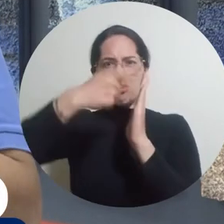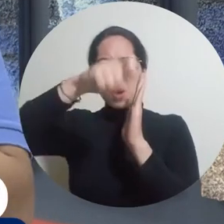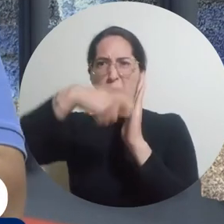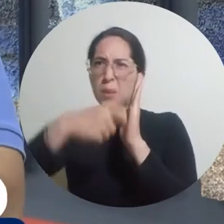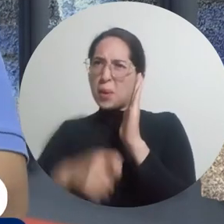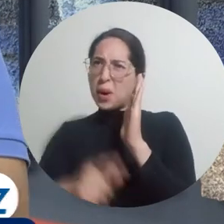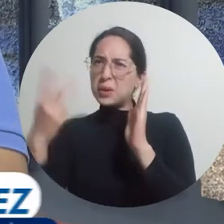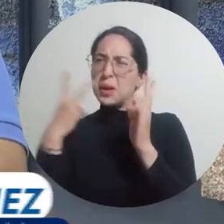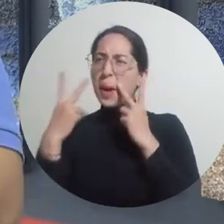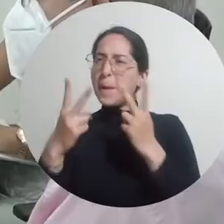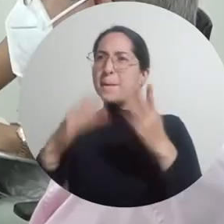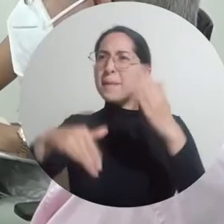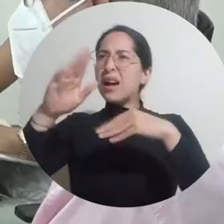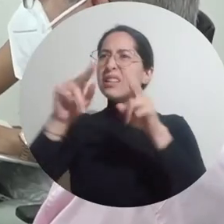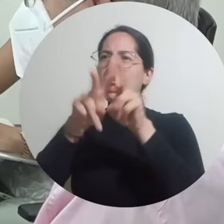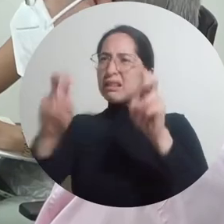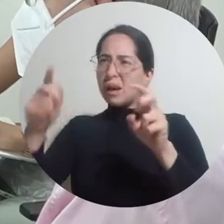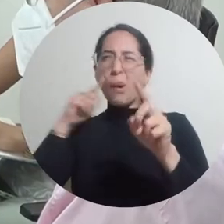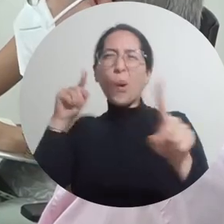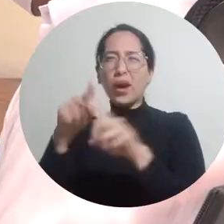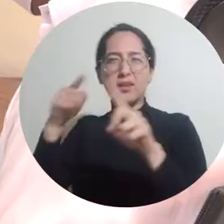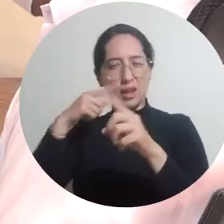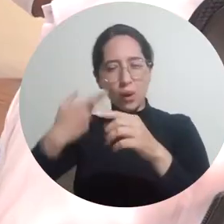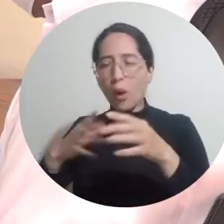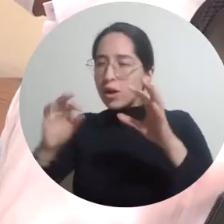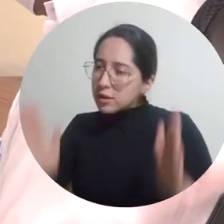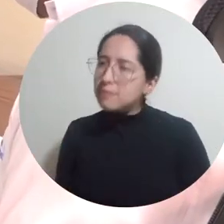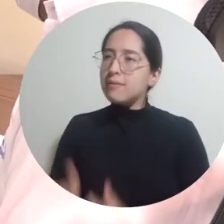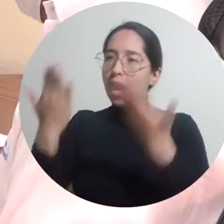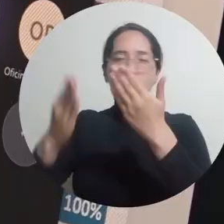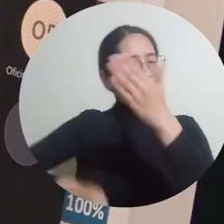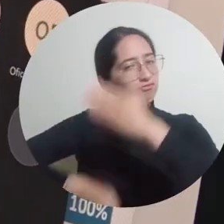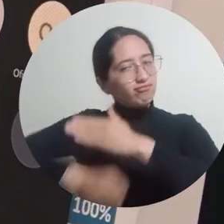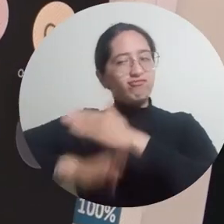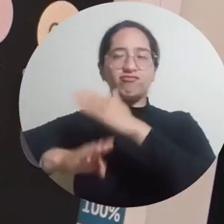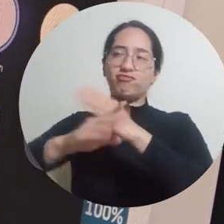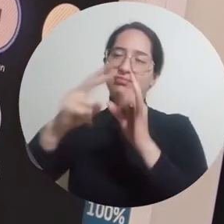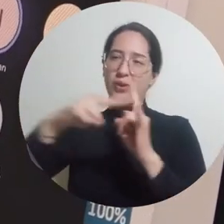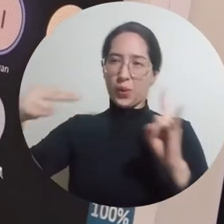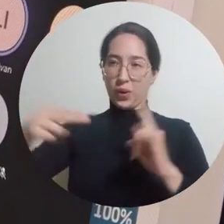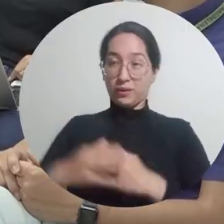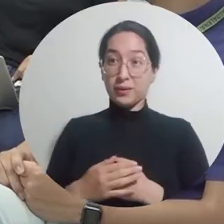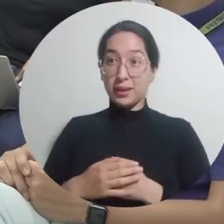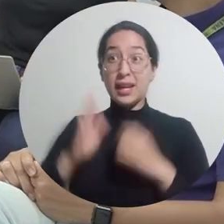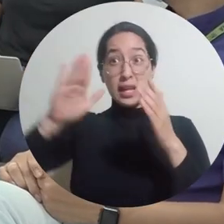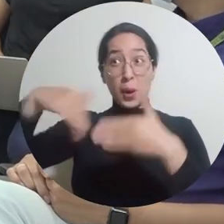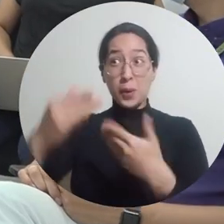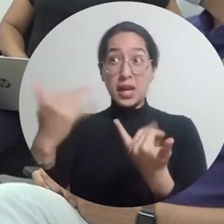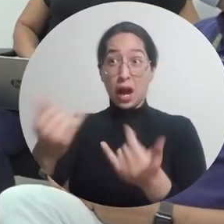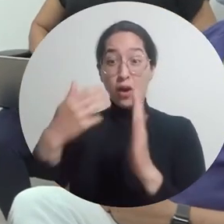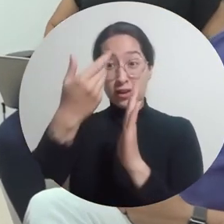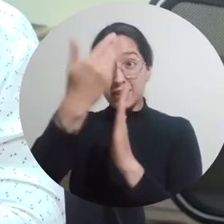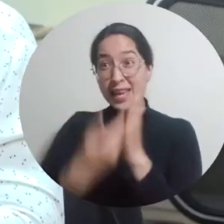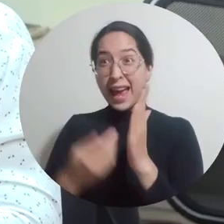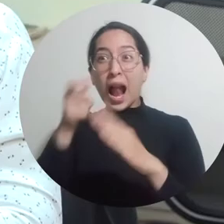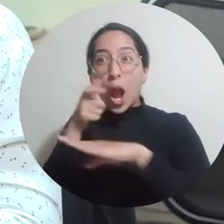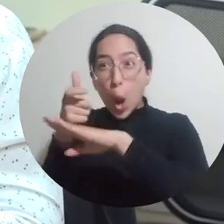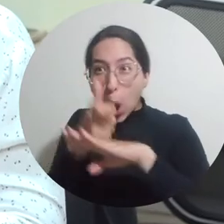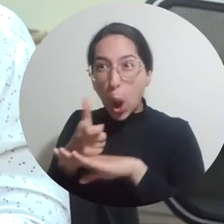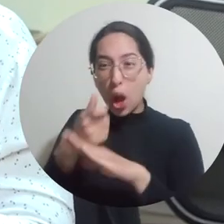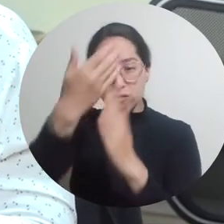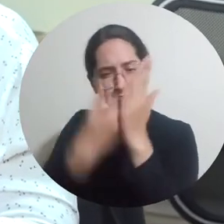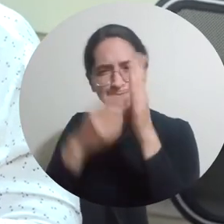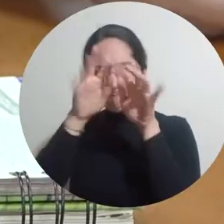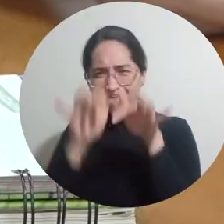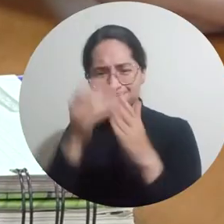todo esto es la filosofía de siembra por Unimagdalena, de mejoramiento continuo. Unimagdalena espera el informe final de auditoría donde se